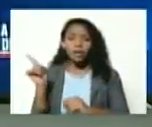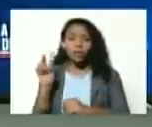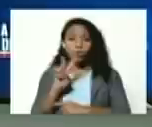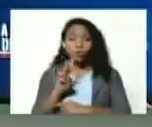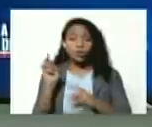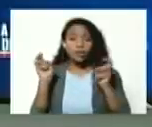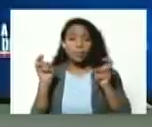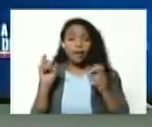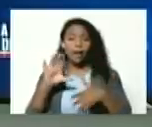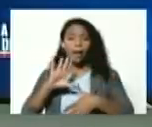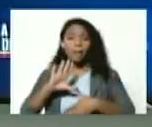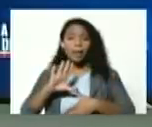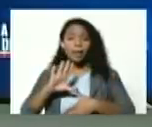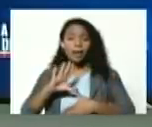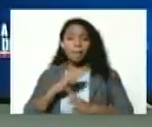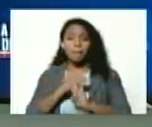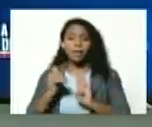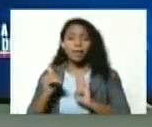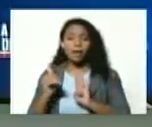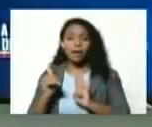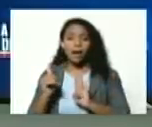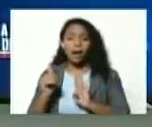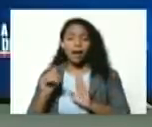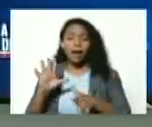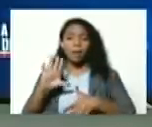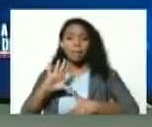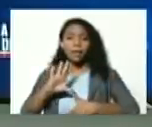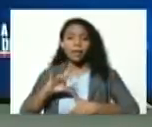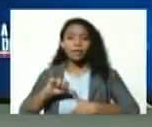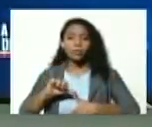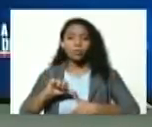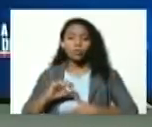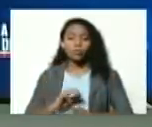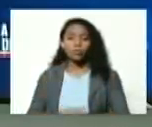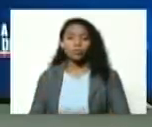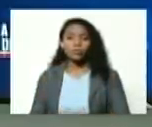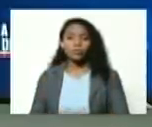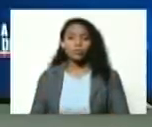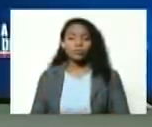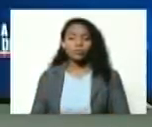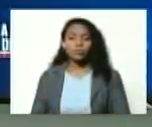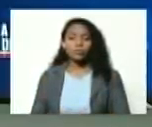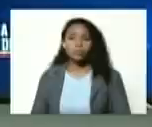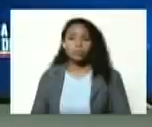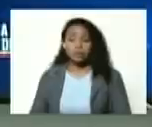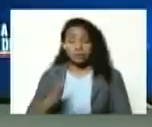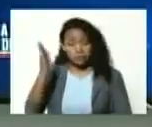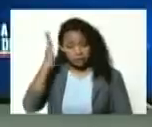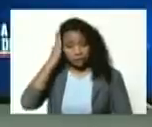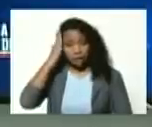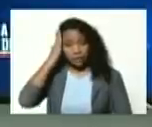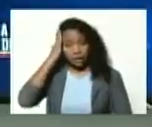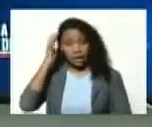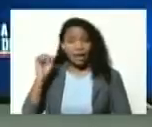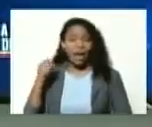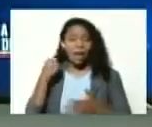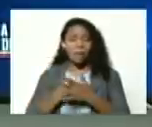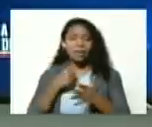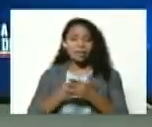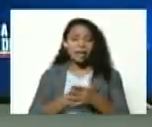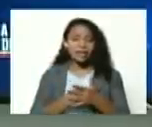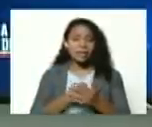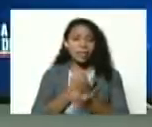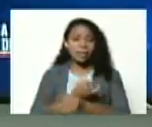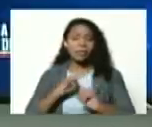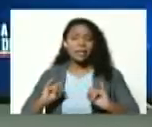conceptos la América meridional y la América del Sur y sabía que la batalla de la independencia